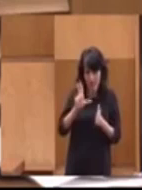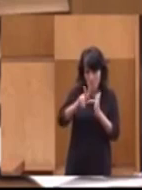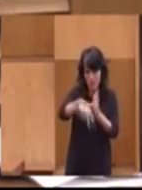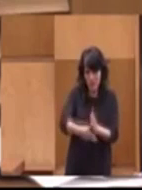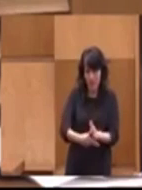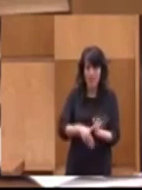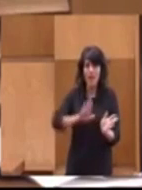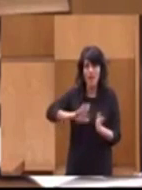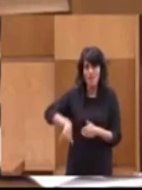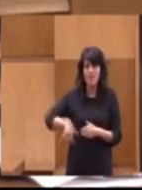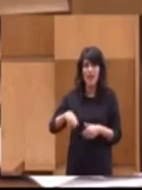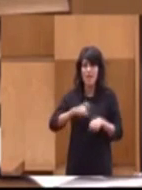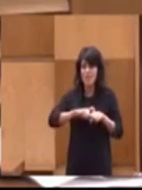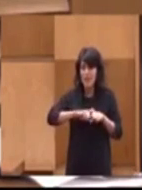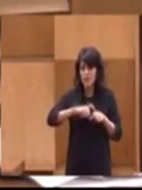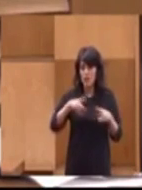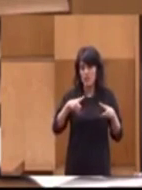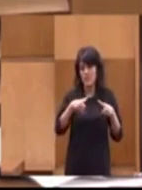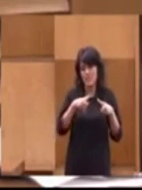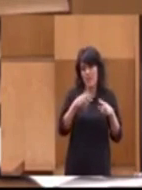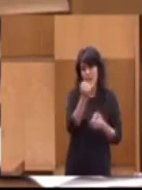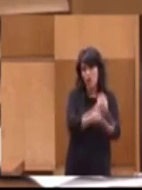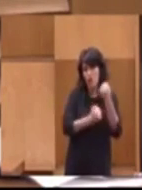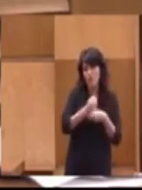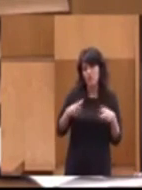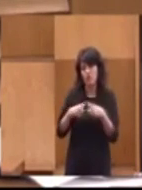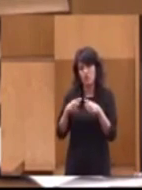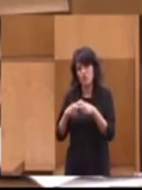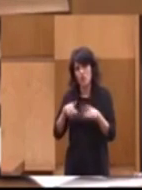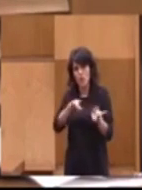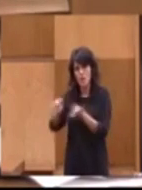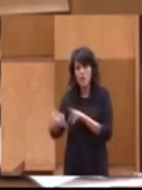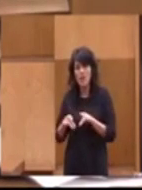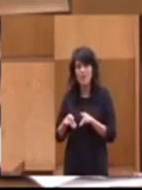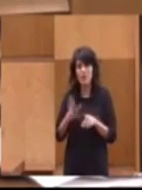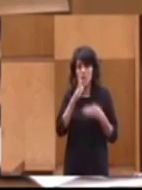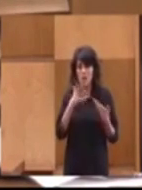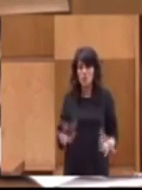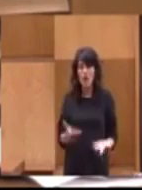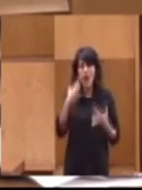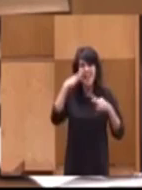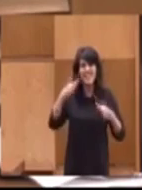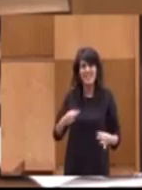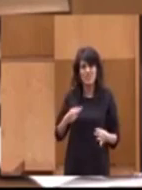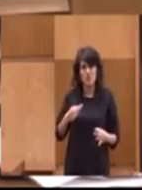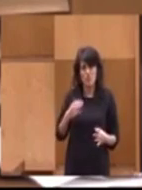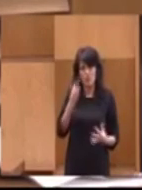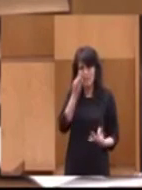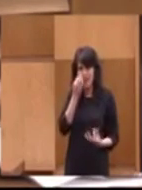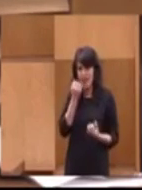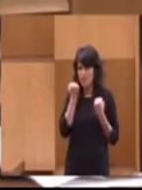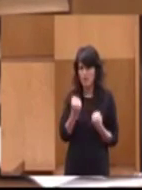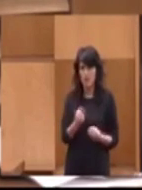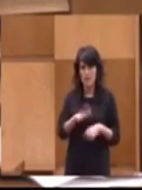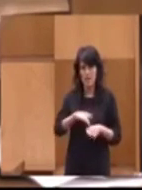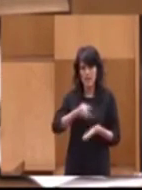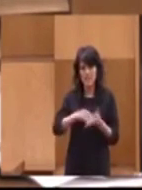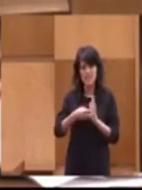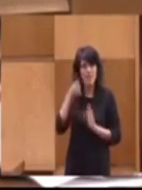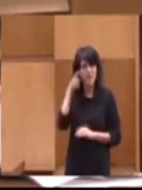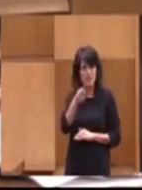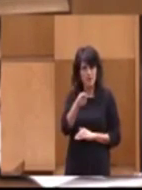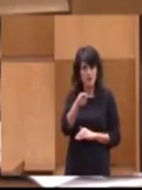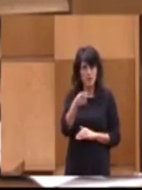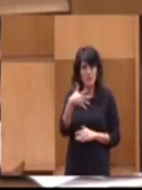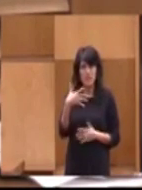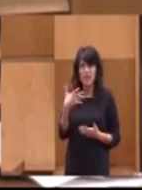pero además de esos factores económicos y sociodemográficos, hoy en día hay un riesgo y hay un riesgo real y muy potente para nuestro sistema de pensiones